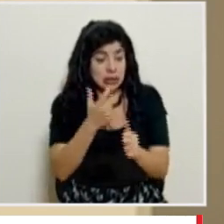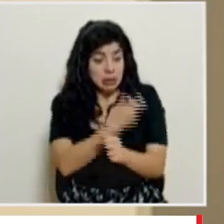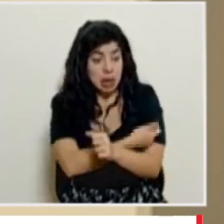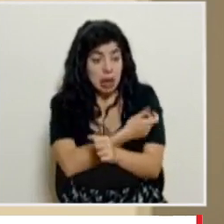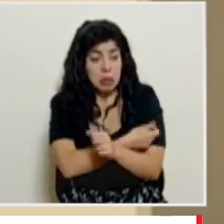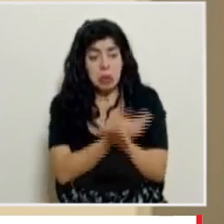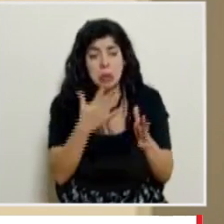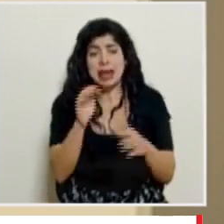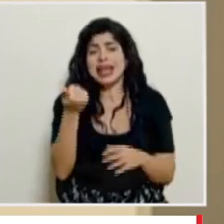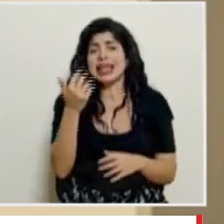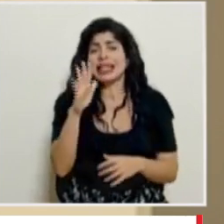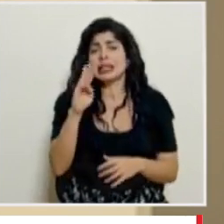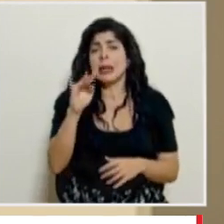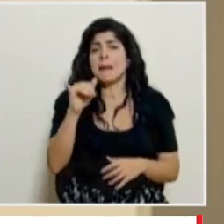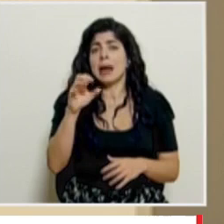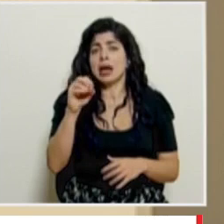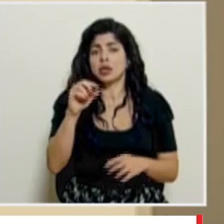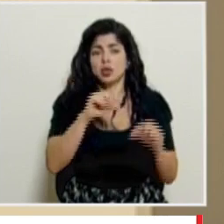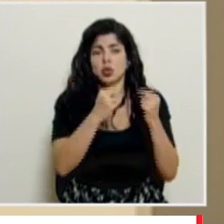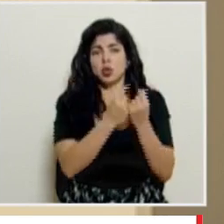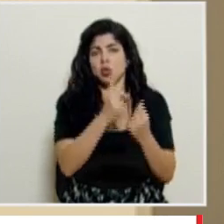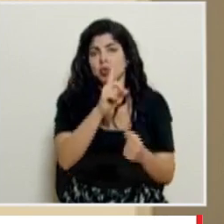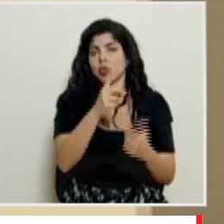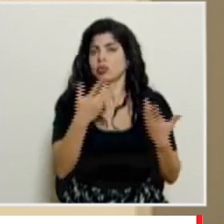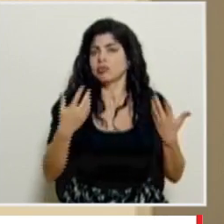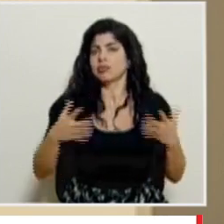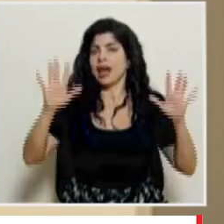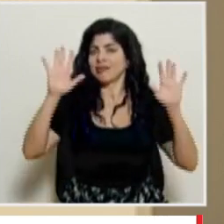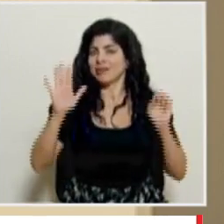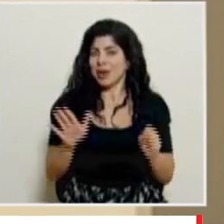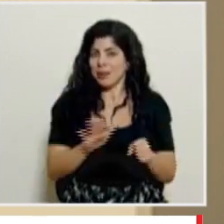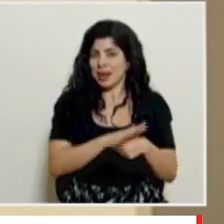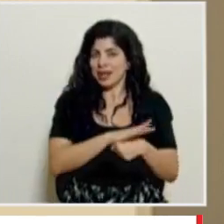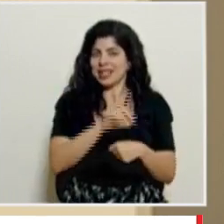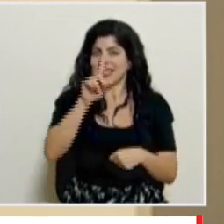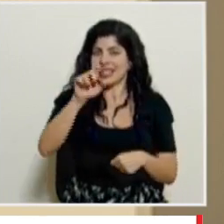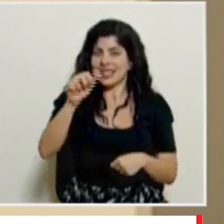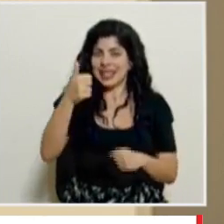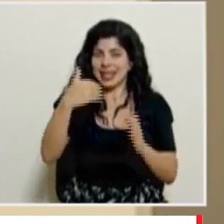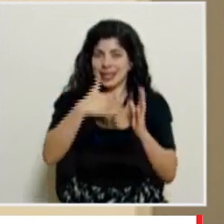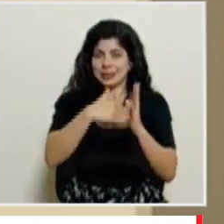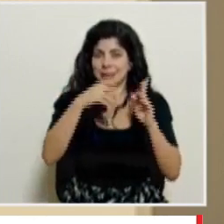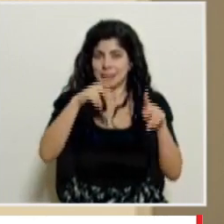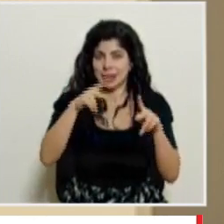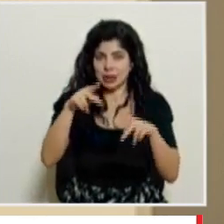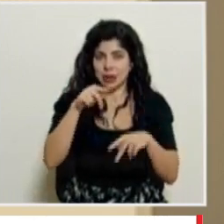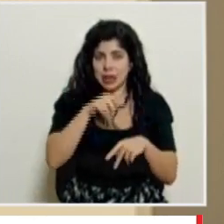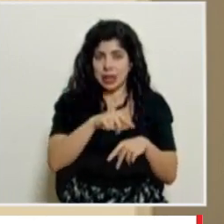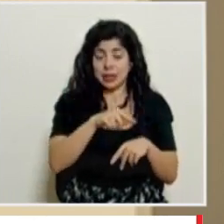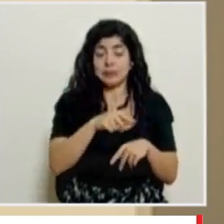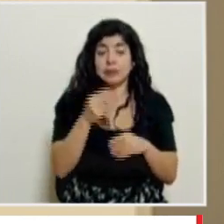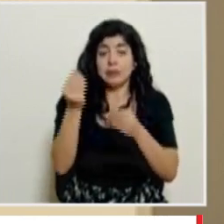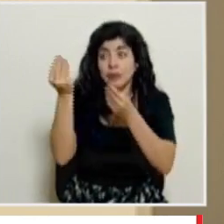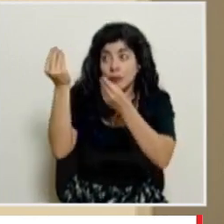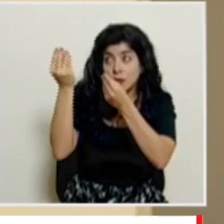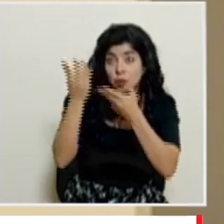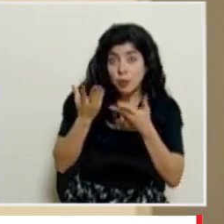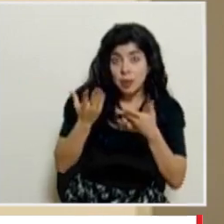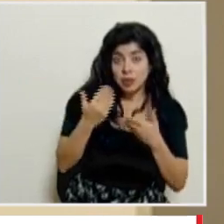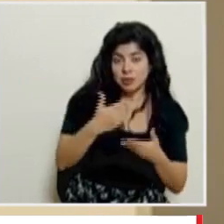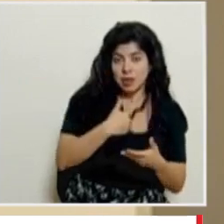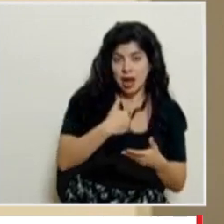más o menos para el 15 de mayo ya el grupo uno estaría completo las 110 mil personas los datos que tenemos